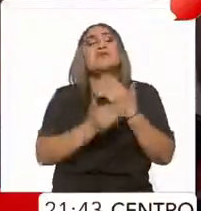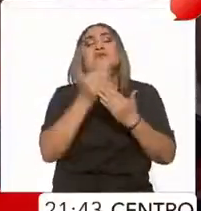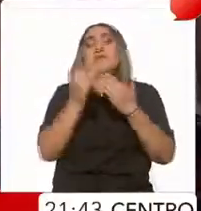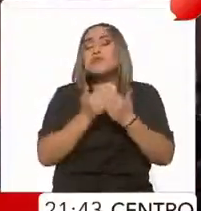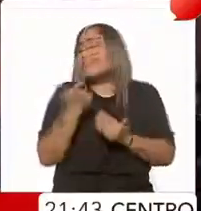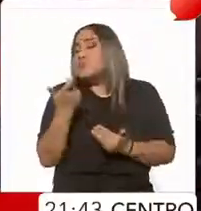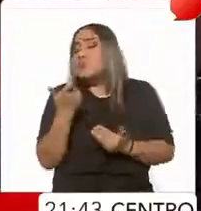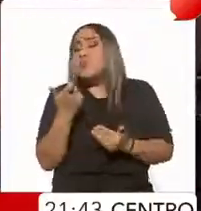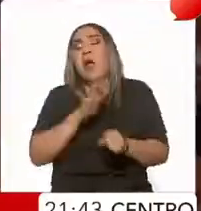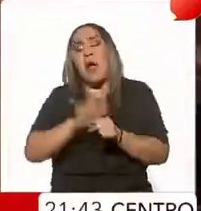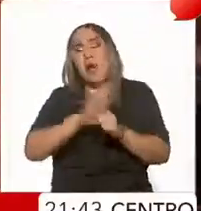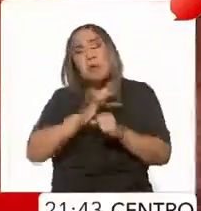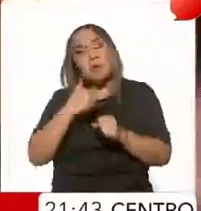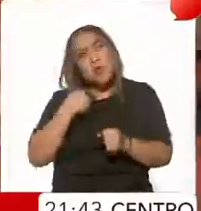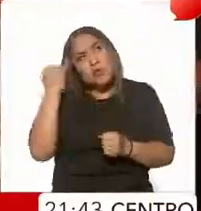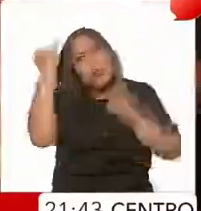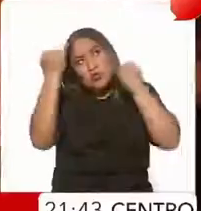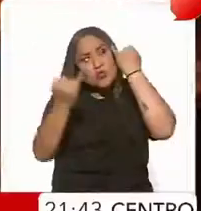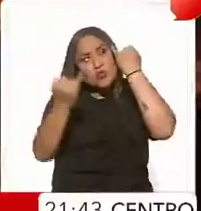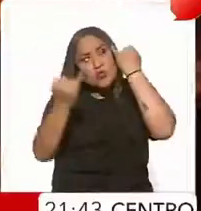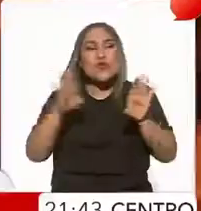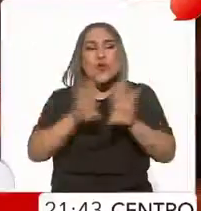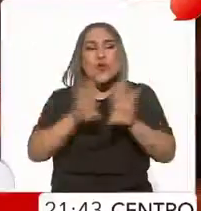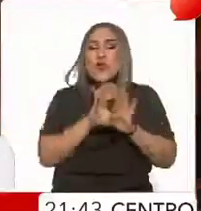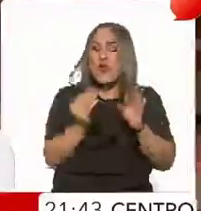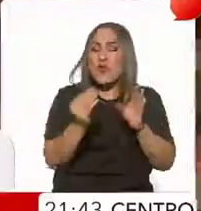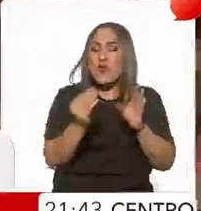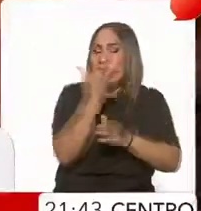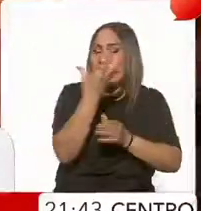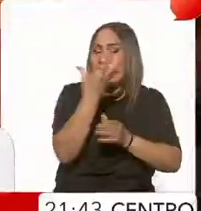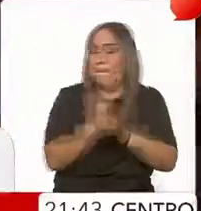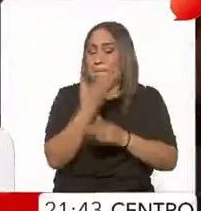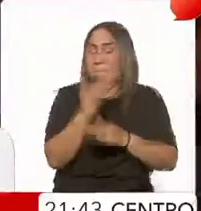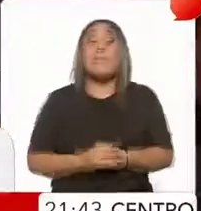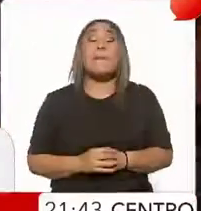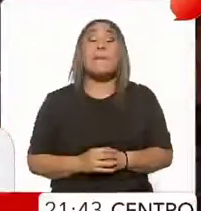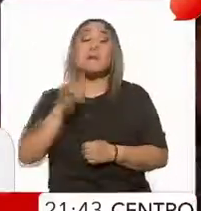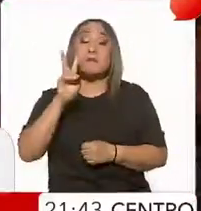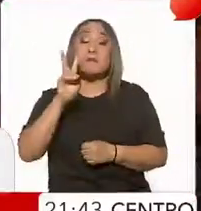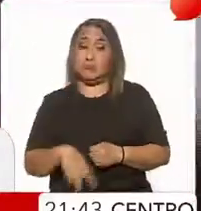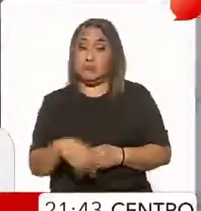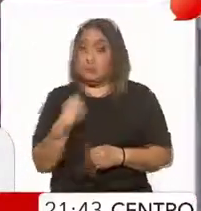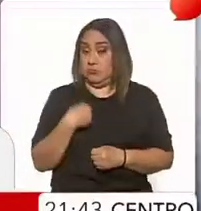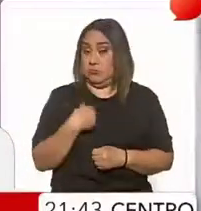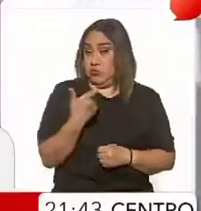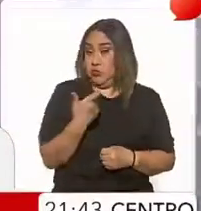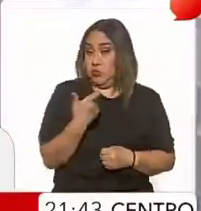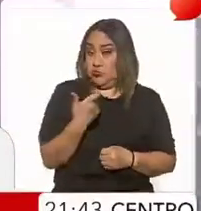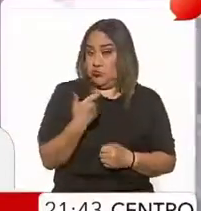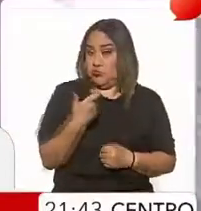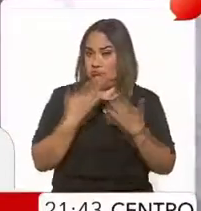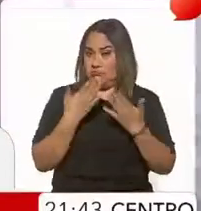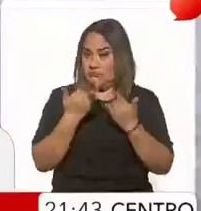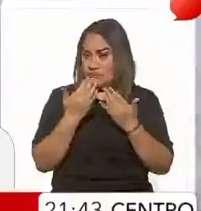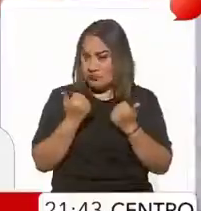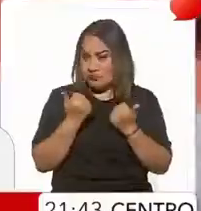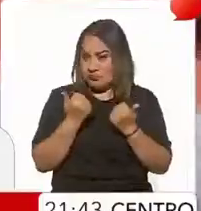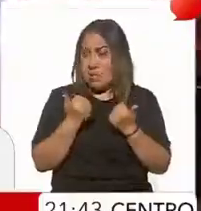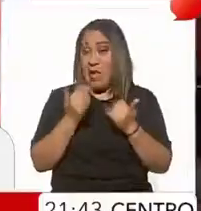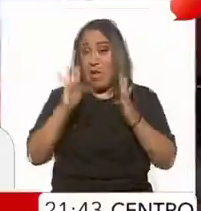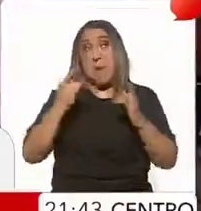ideas nuevas. Nosotros no tenemos, no tenemos su dinero, no tenemos todos los